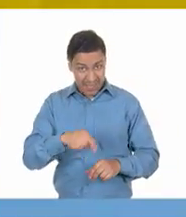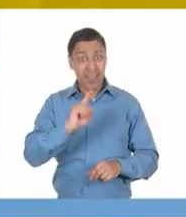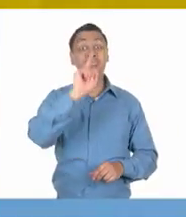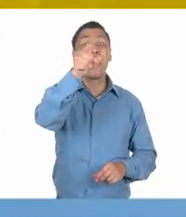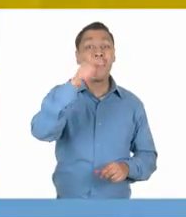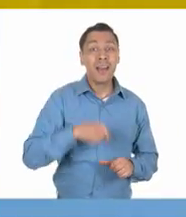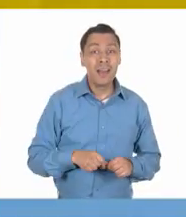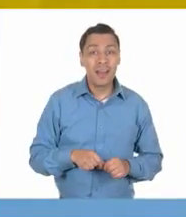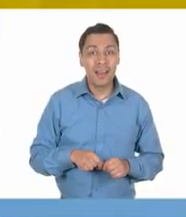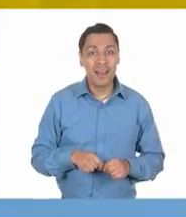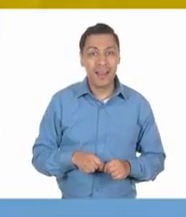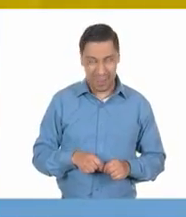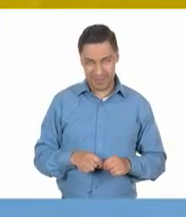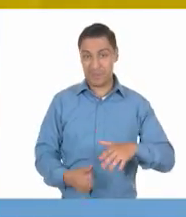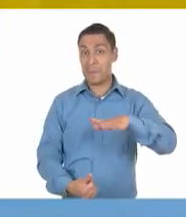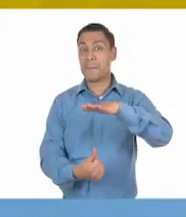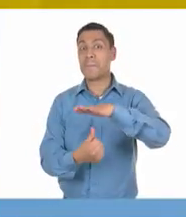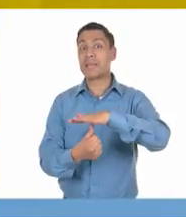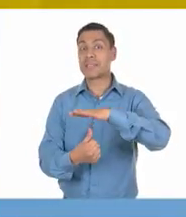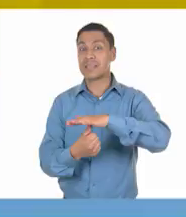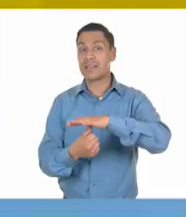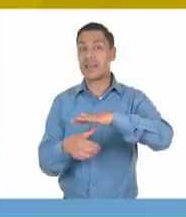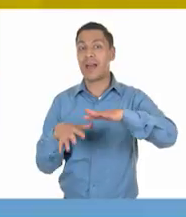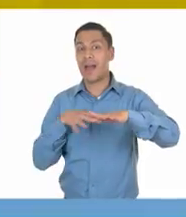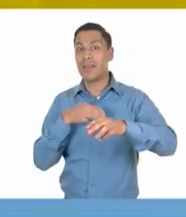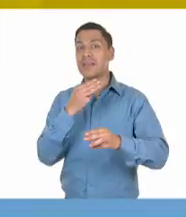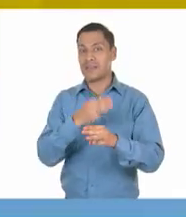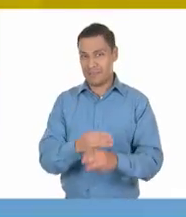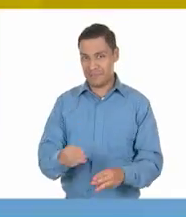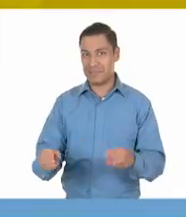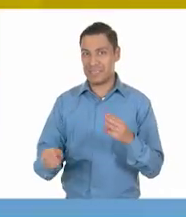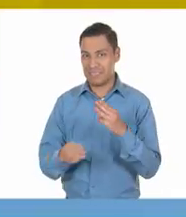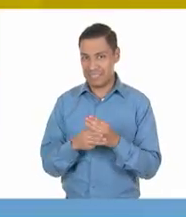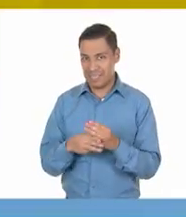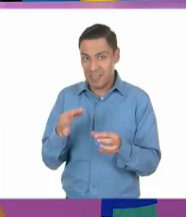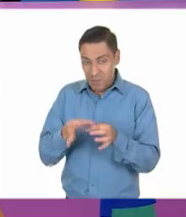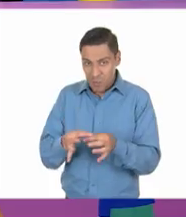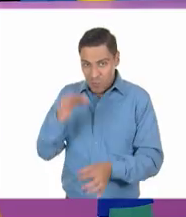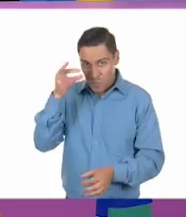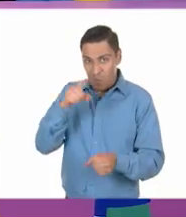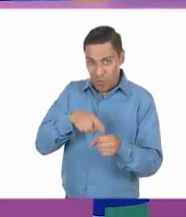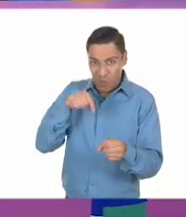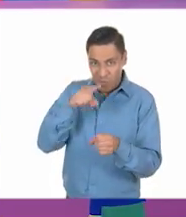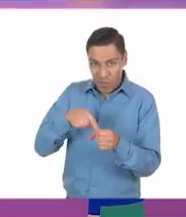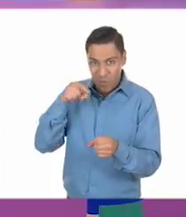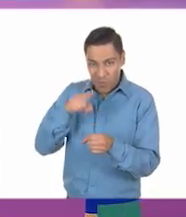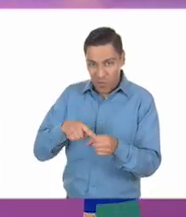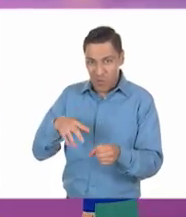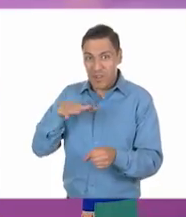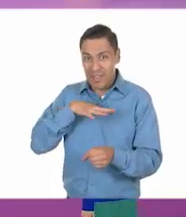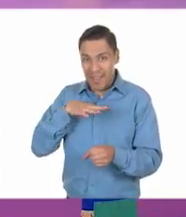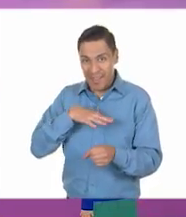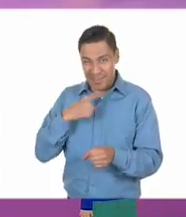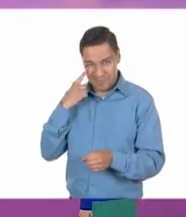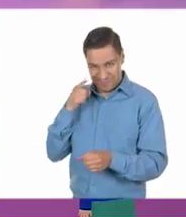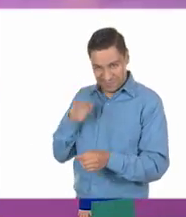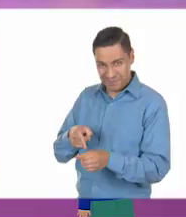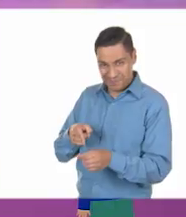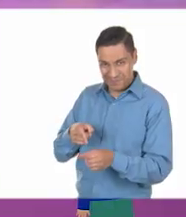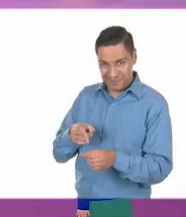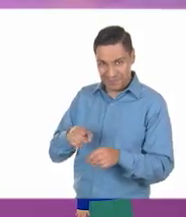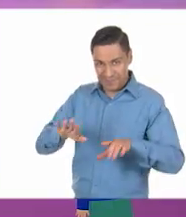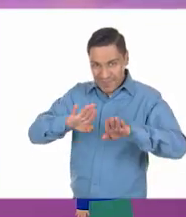Sí. ¡Listísimos! Pues, en su mesa tienen ahí los materiales, tienen plumoncitos por ahí, deben de tener también sus cartulinas.